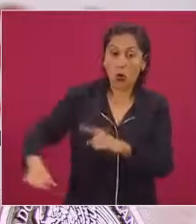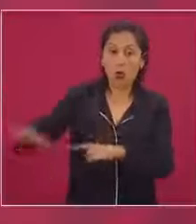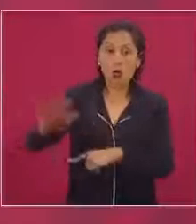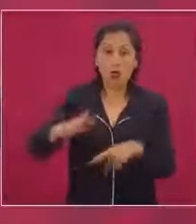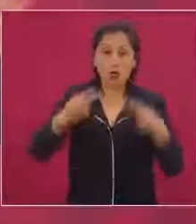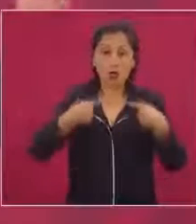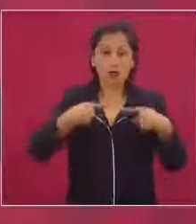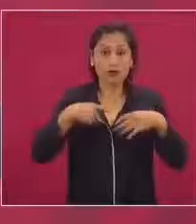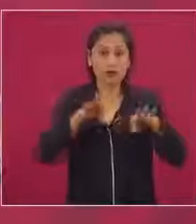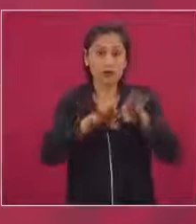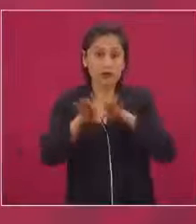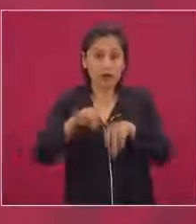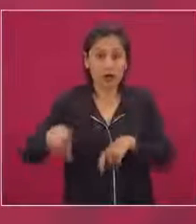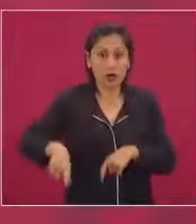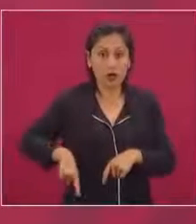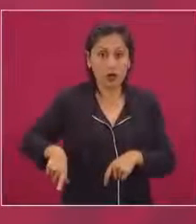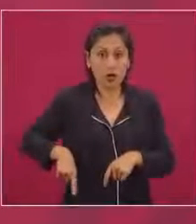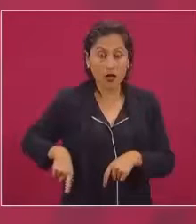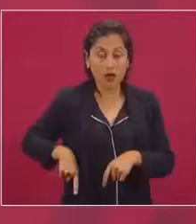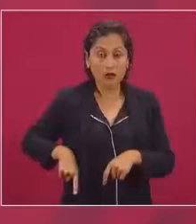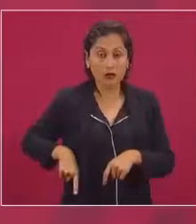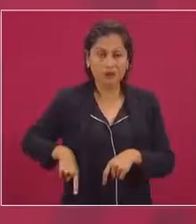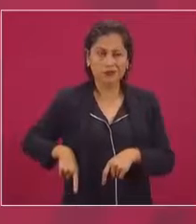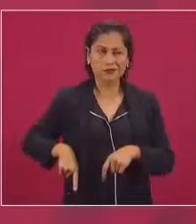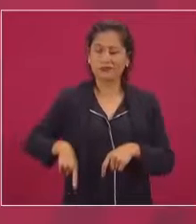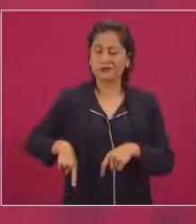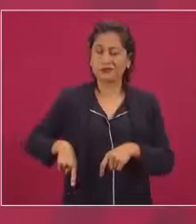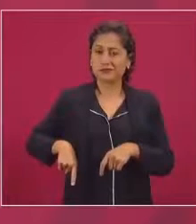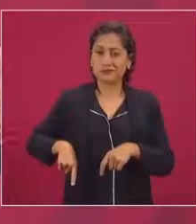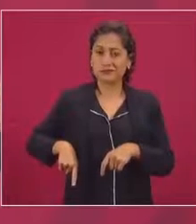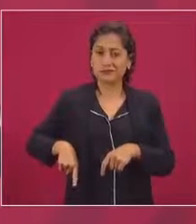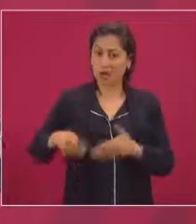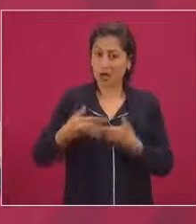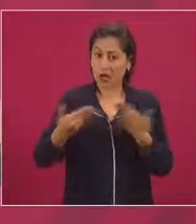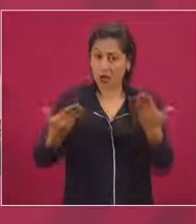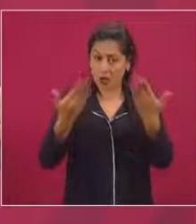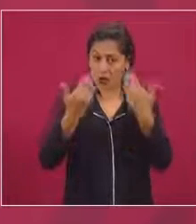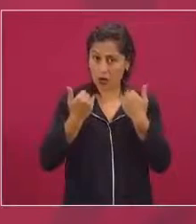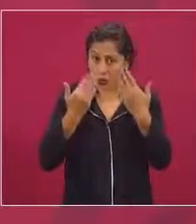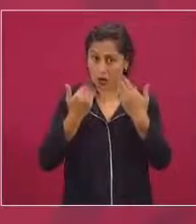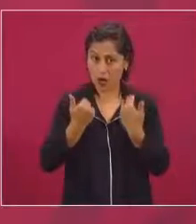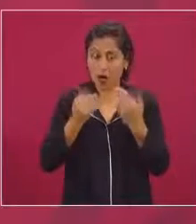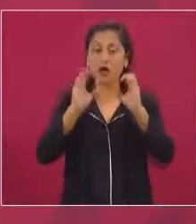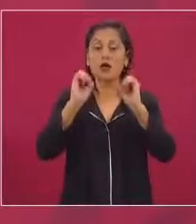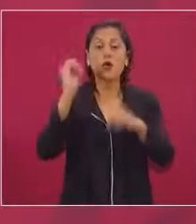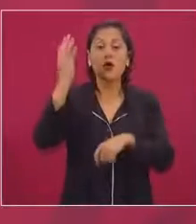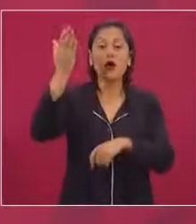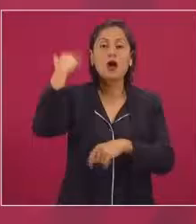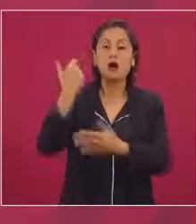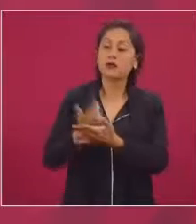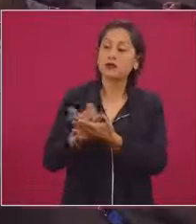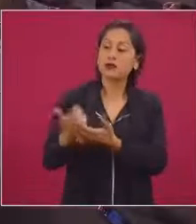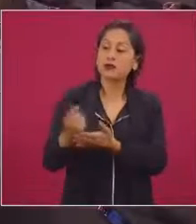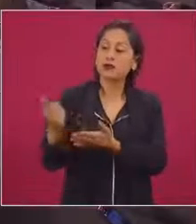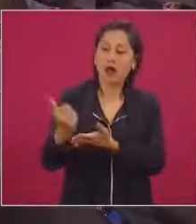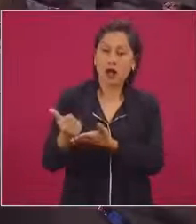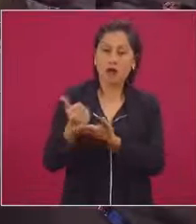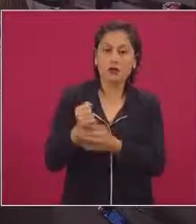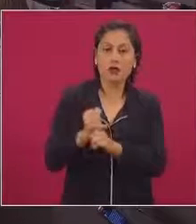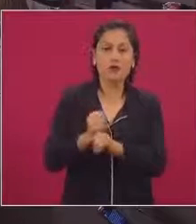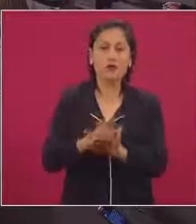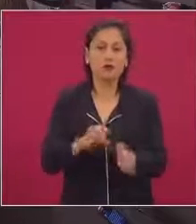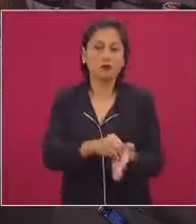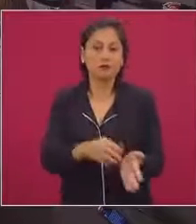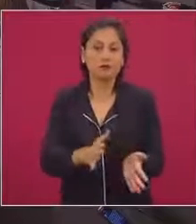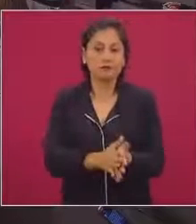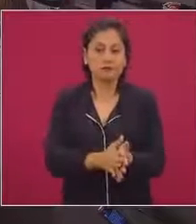públicos. Todo esto que hacían, el pago de publicaciones, en el caso